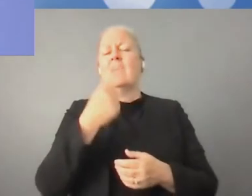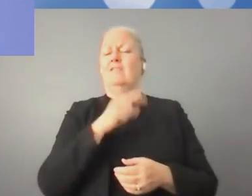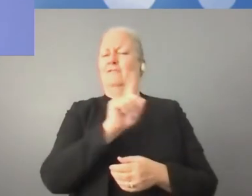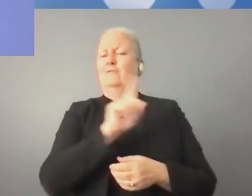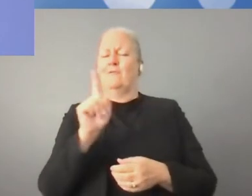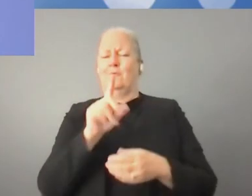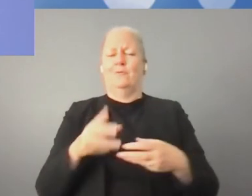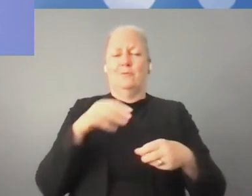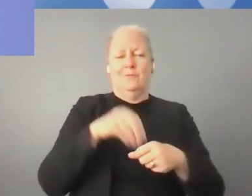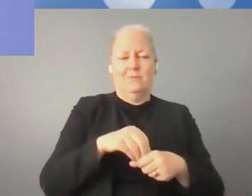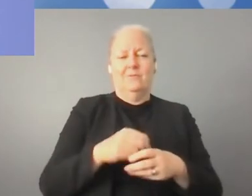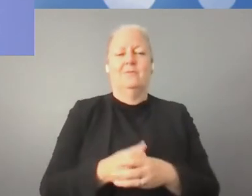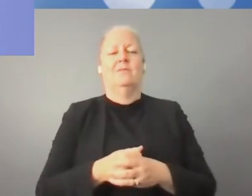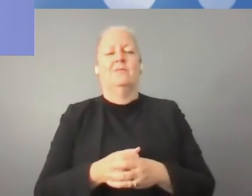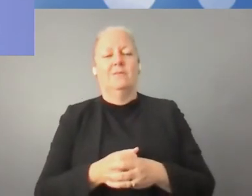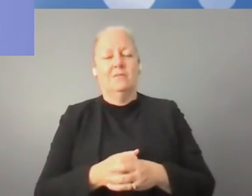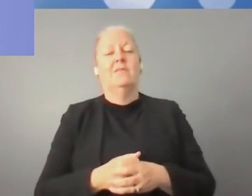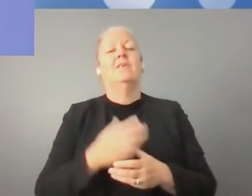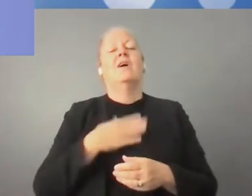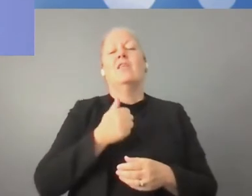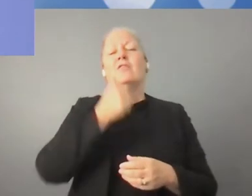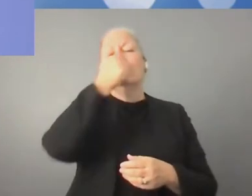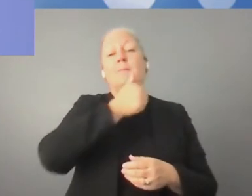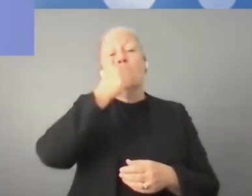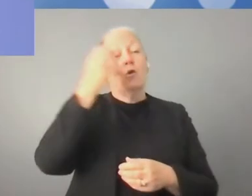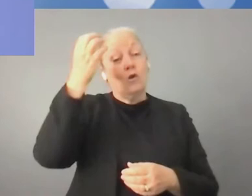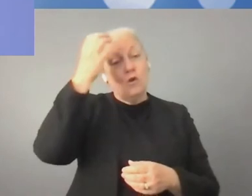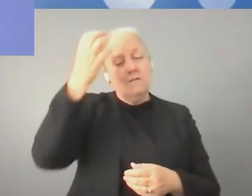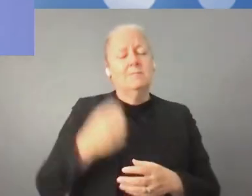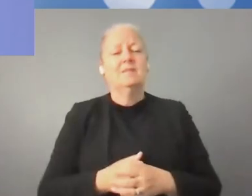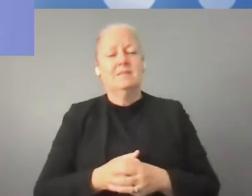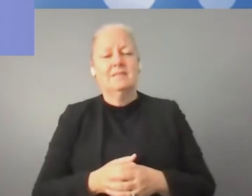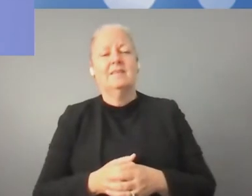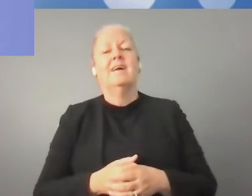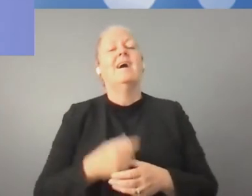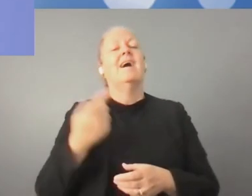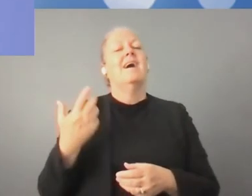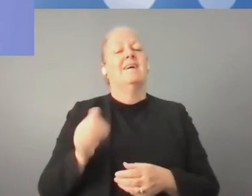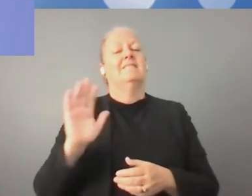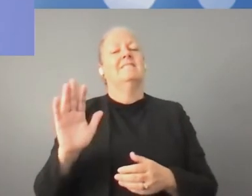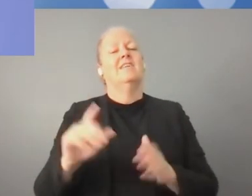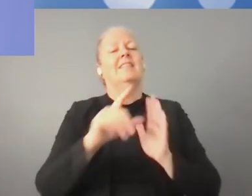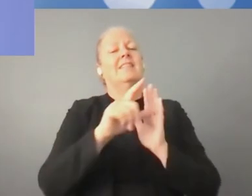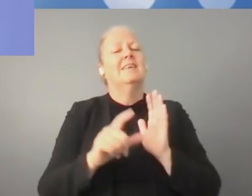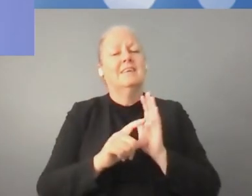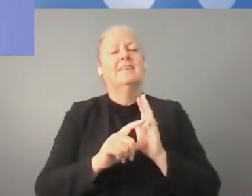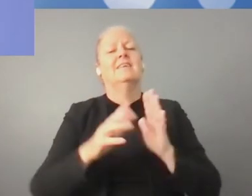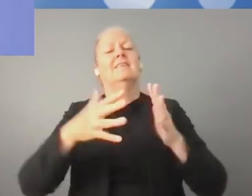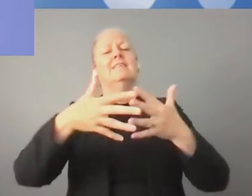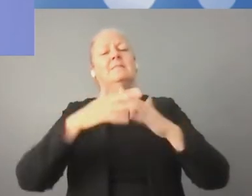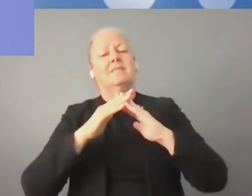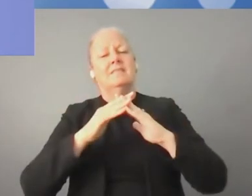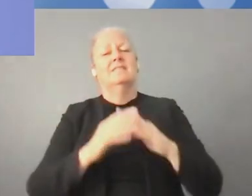Me gustaría añadir un elemento que no he mencionado antes. El gobierno de Etiopía hace poco